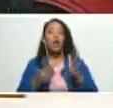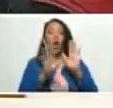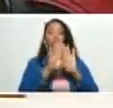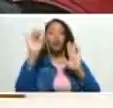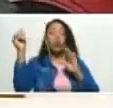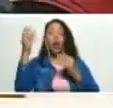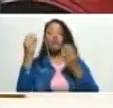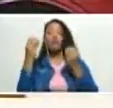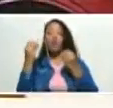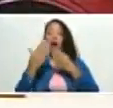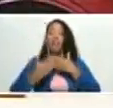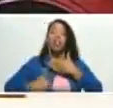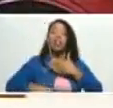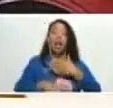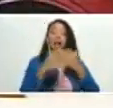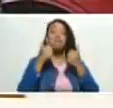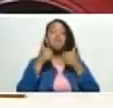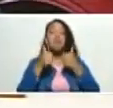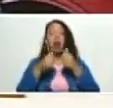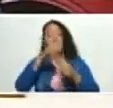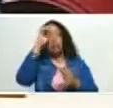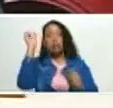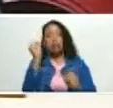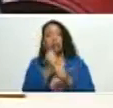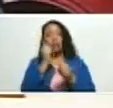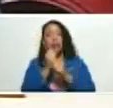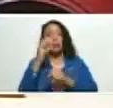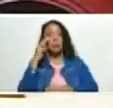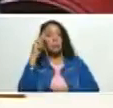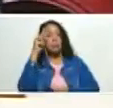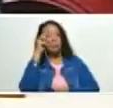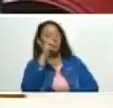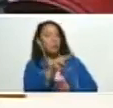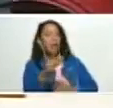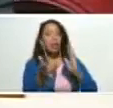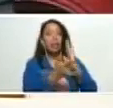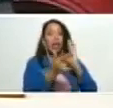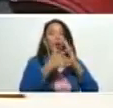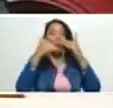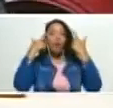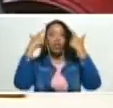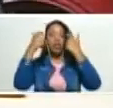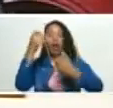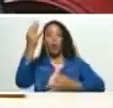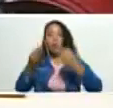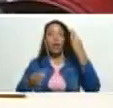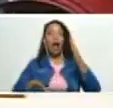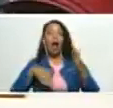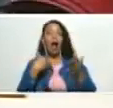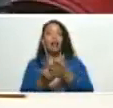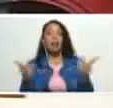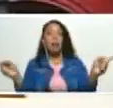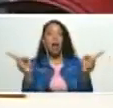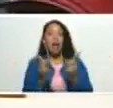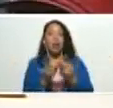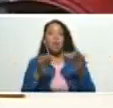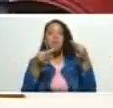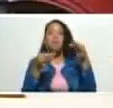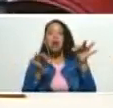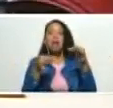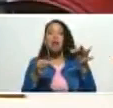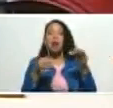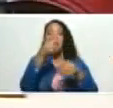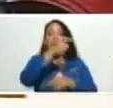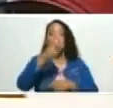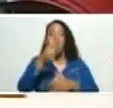muy avanzadas muy bien elaboradas desde el punto de vista técnico jurídico hasta pequeños papelitos de gente muy humilde